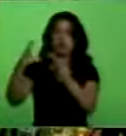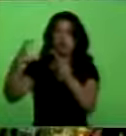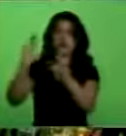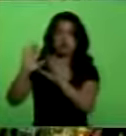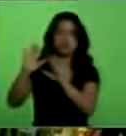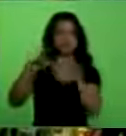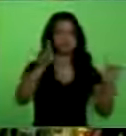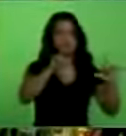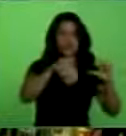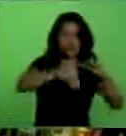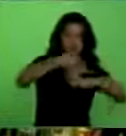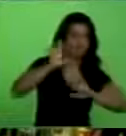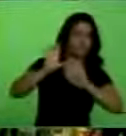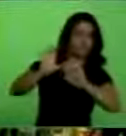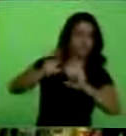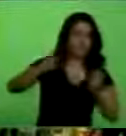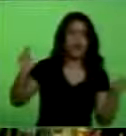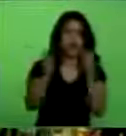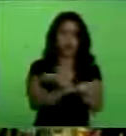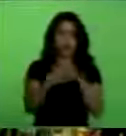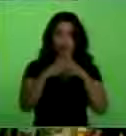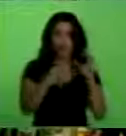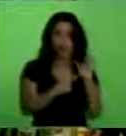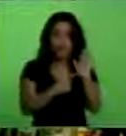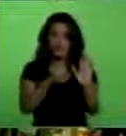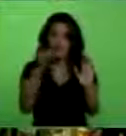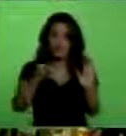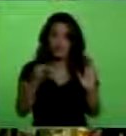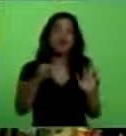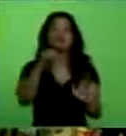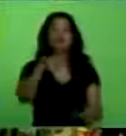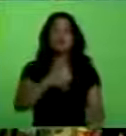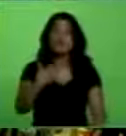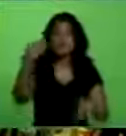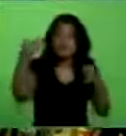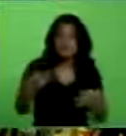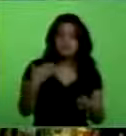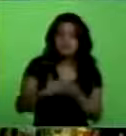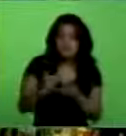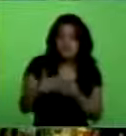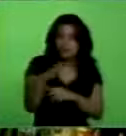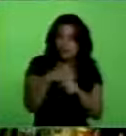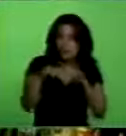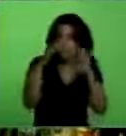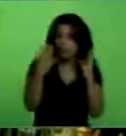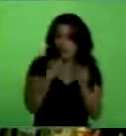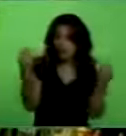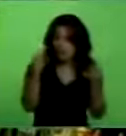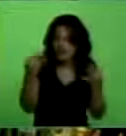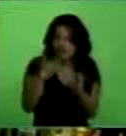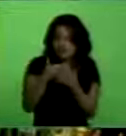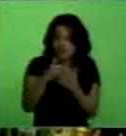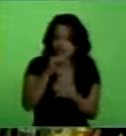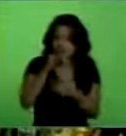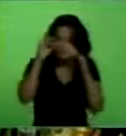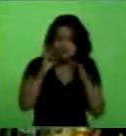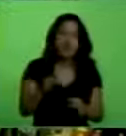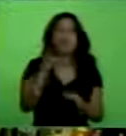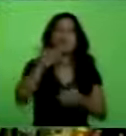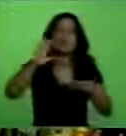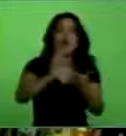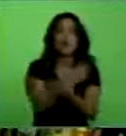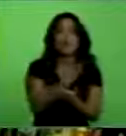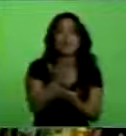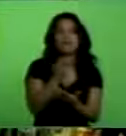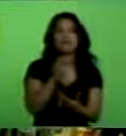comunicación del mundo occidental. Si usted quiere saber qué pasa en el mundo cuando hay una situación especial, por ejemplo, un golpe de Estado